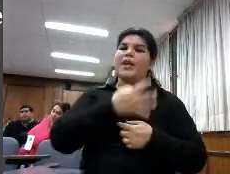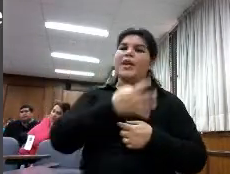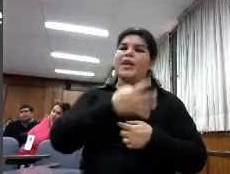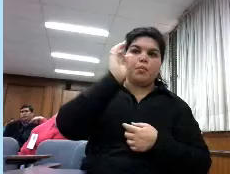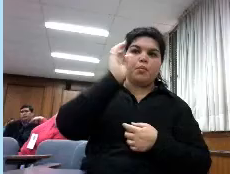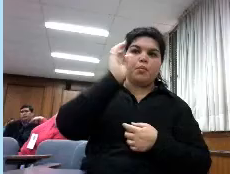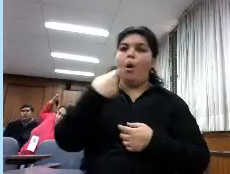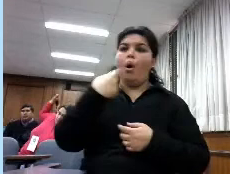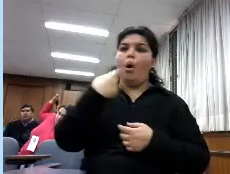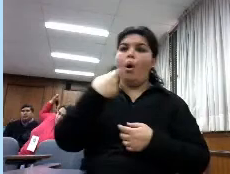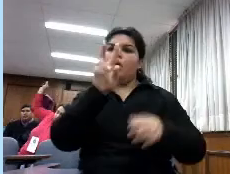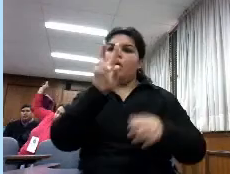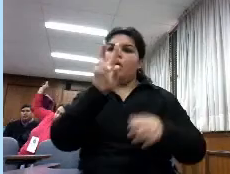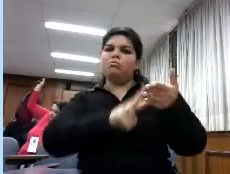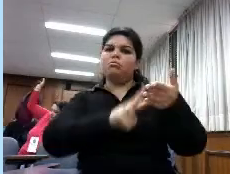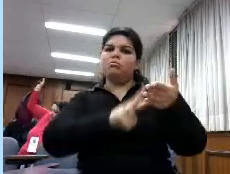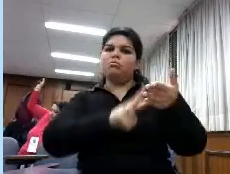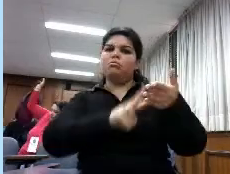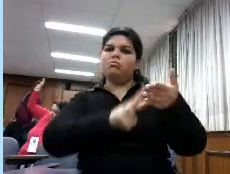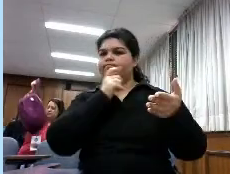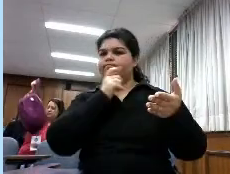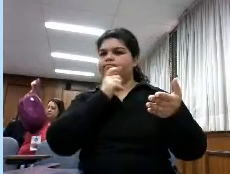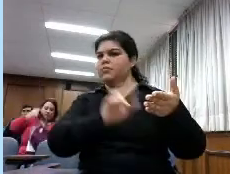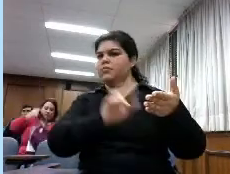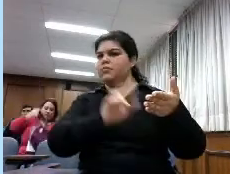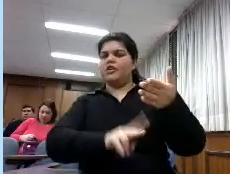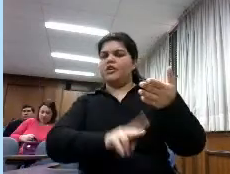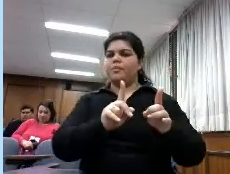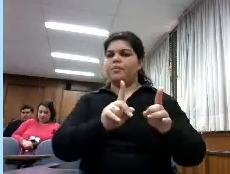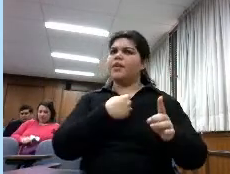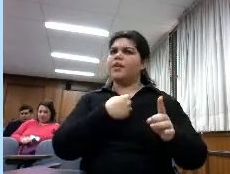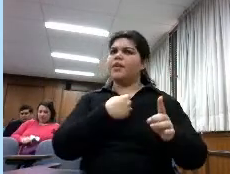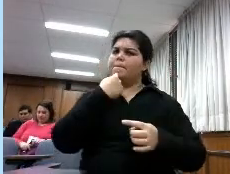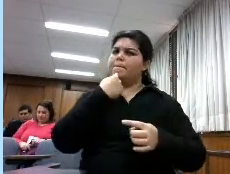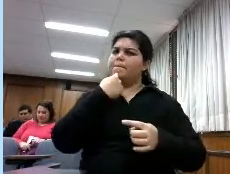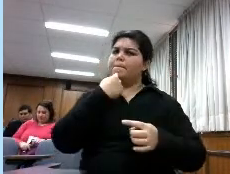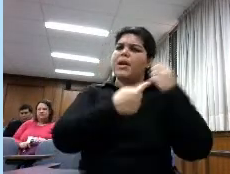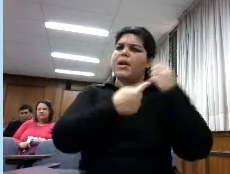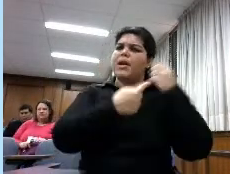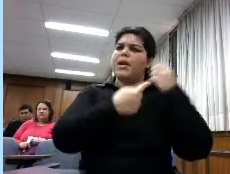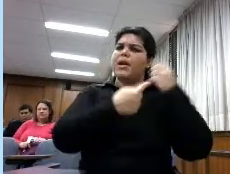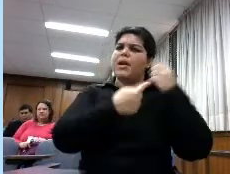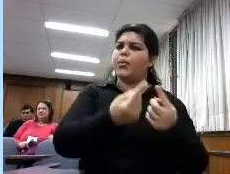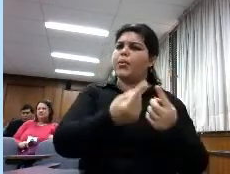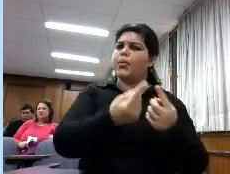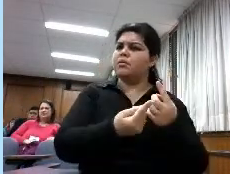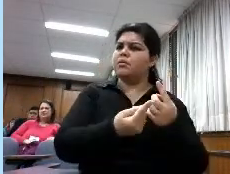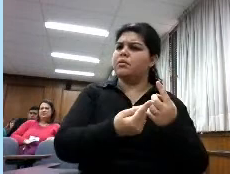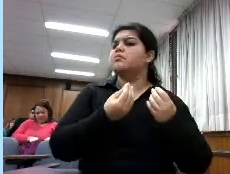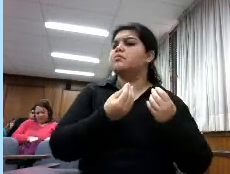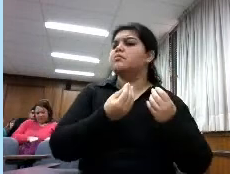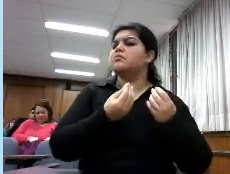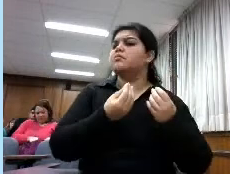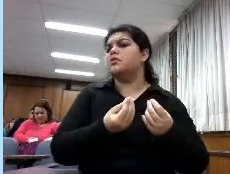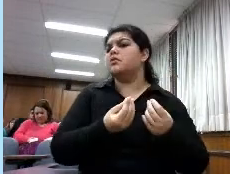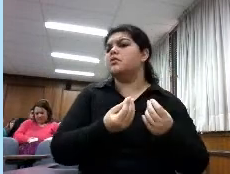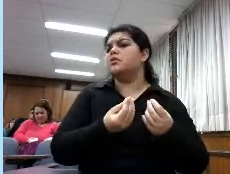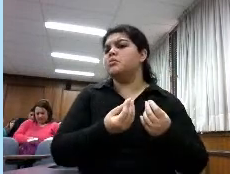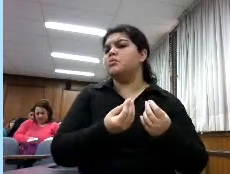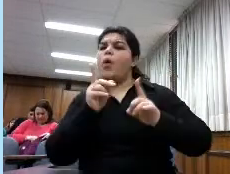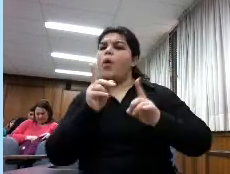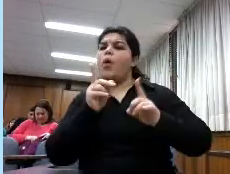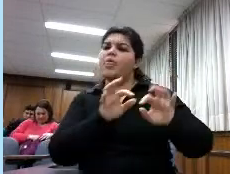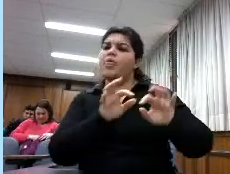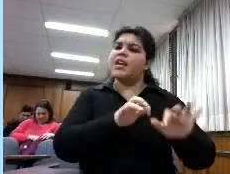preguntaba por las preferencias entre elegir un formato digital o no digital la mitad